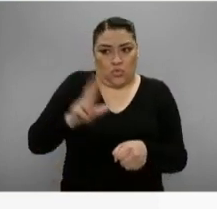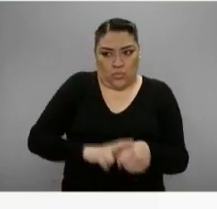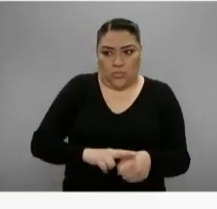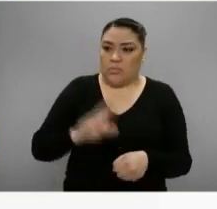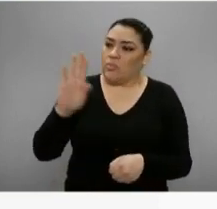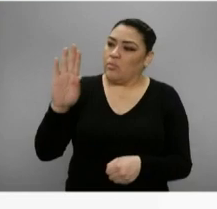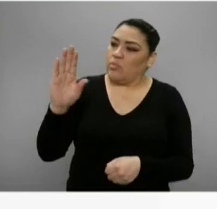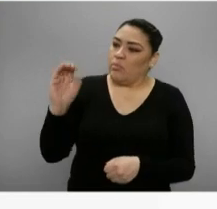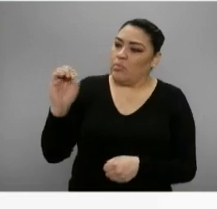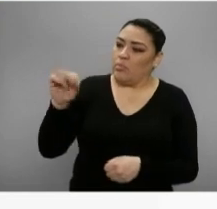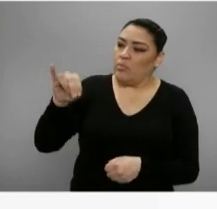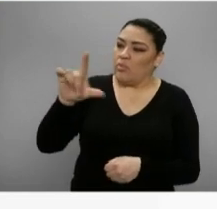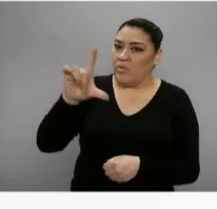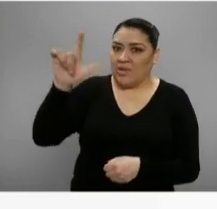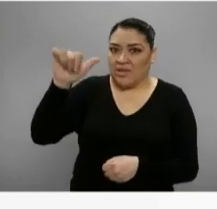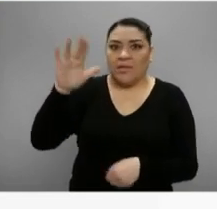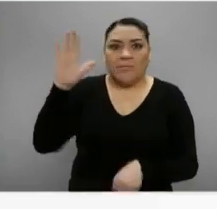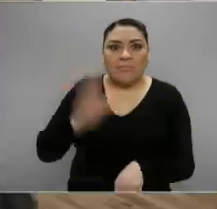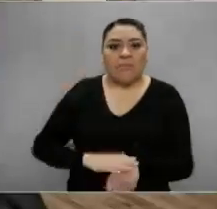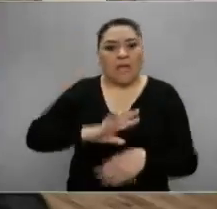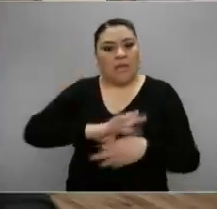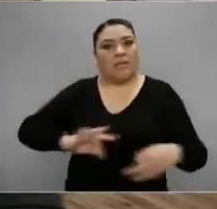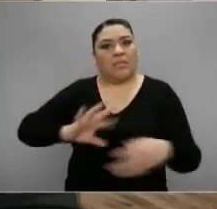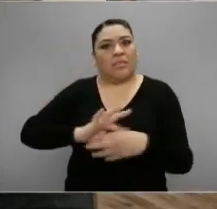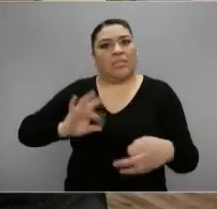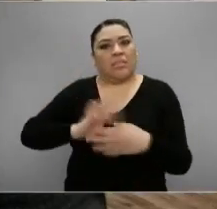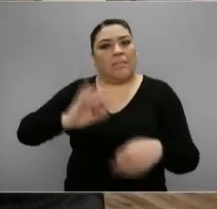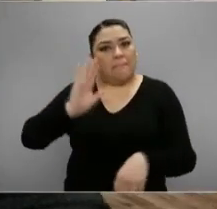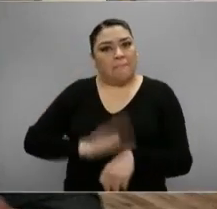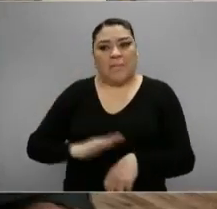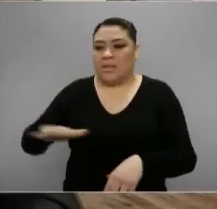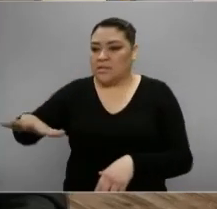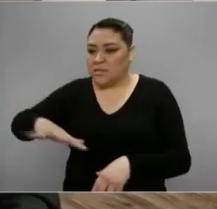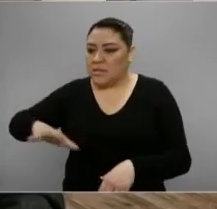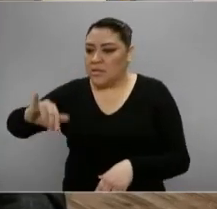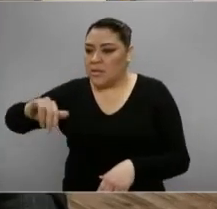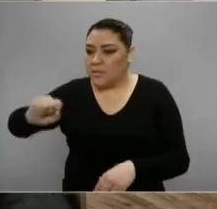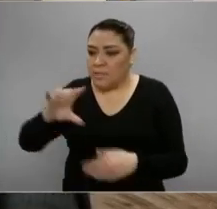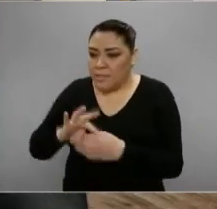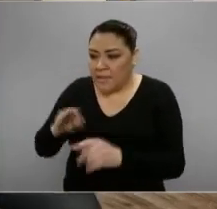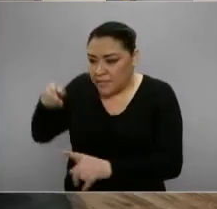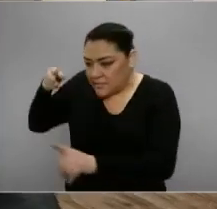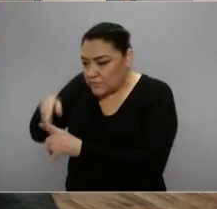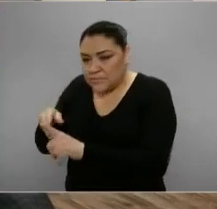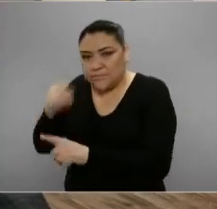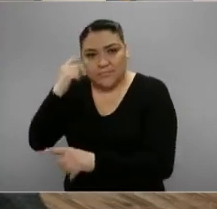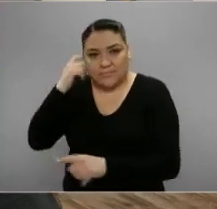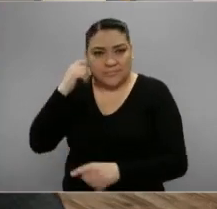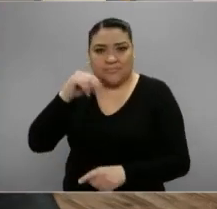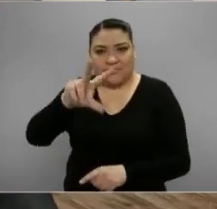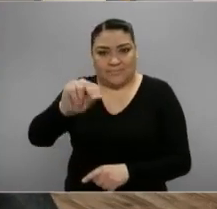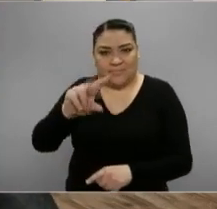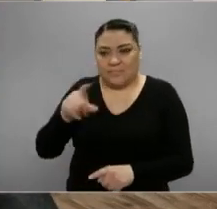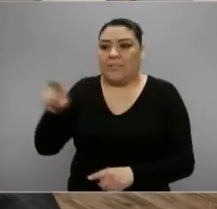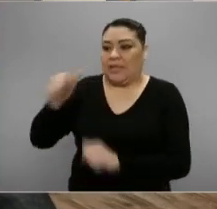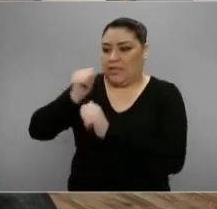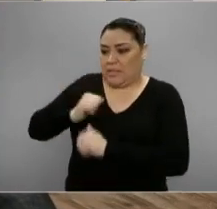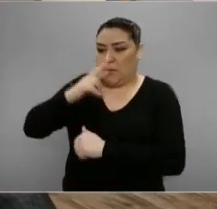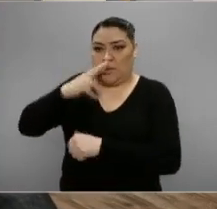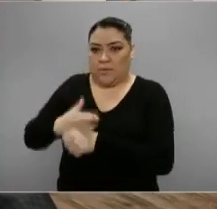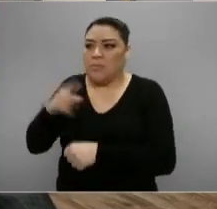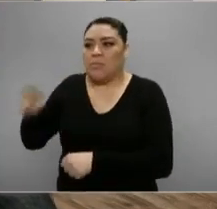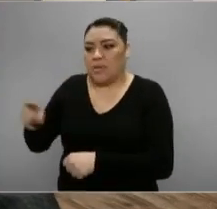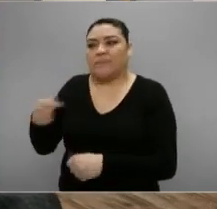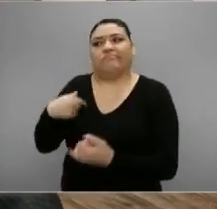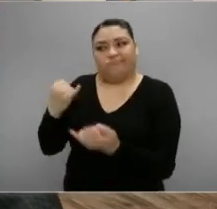más lejos. No se queda nada más en contestarle a la delegación local, o sea, porque sí critica a la delegada directamente,